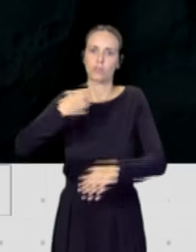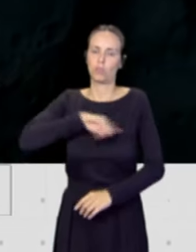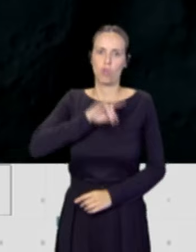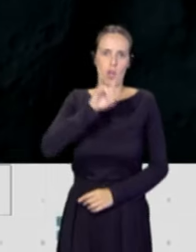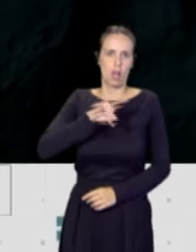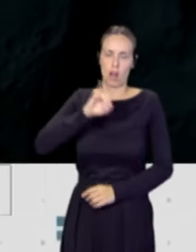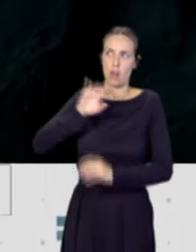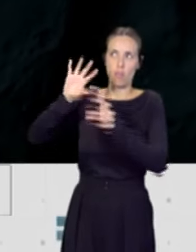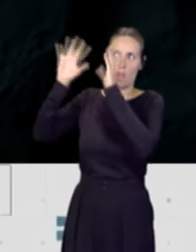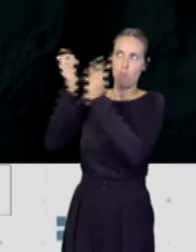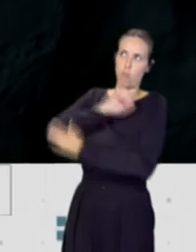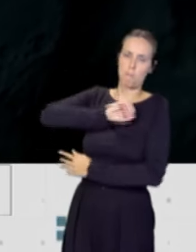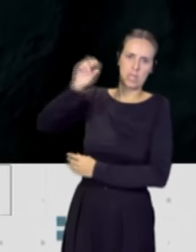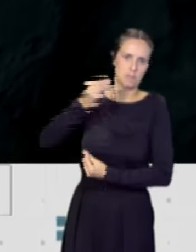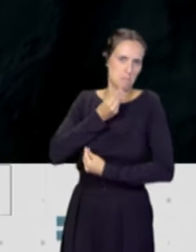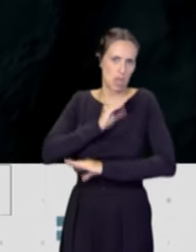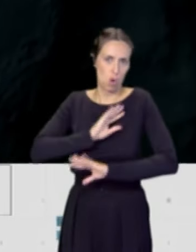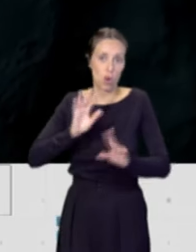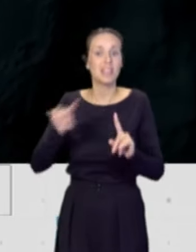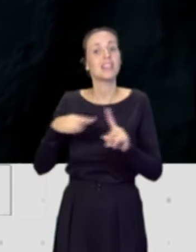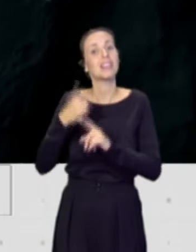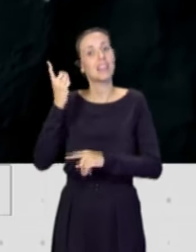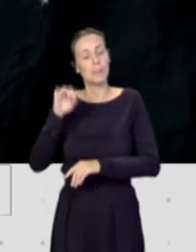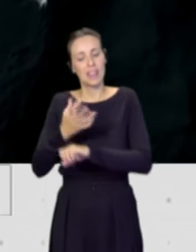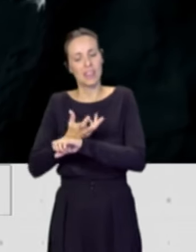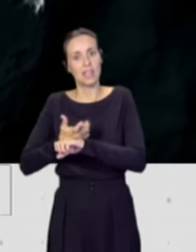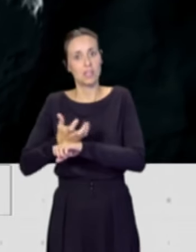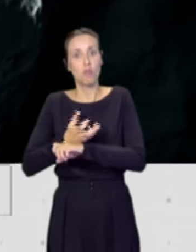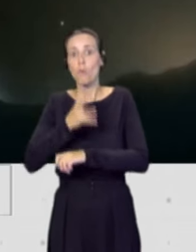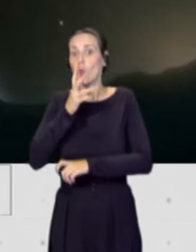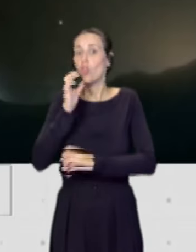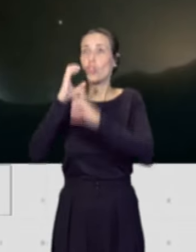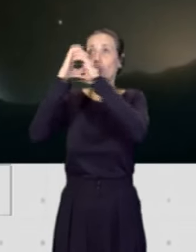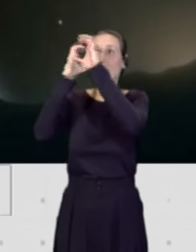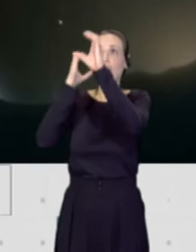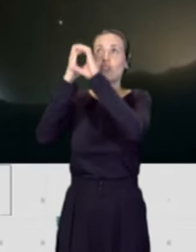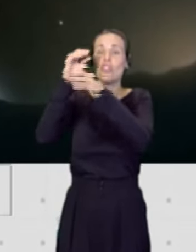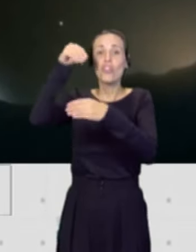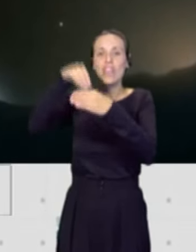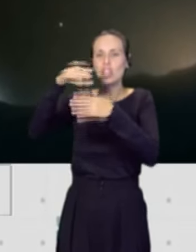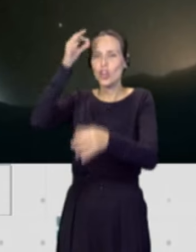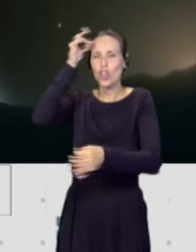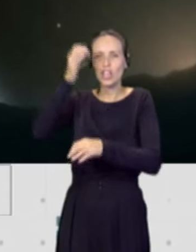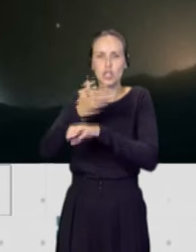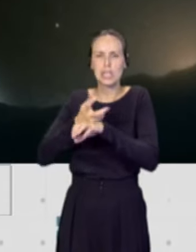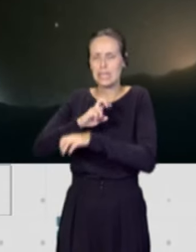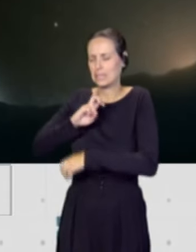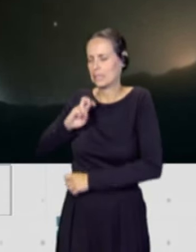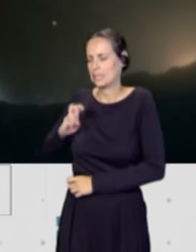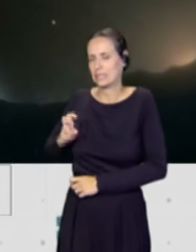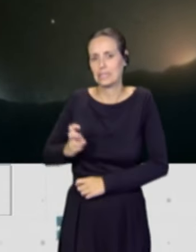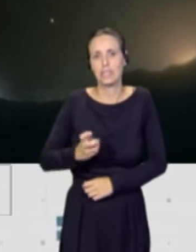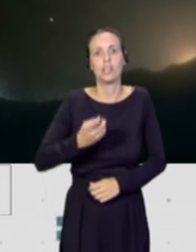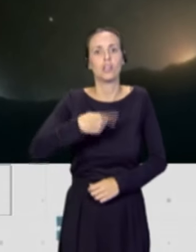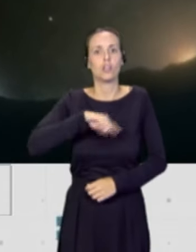la digitalización. Los telescopios generan enormes cantidades de datos digitales, llevamos un año trabajando con